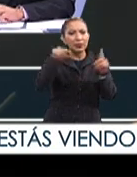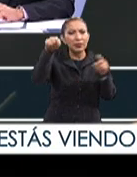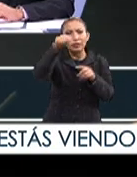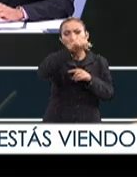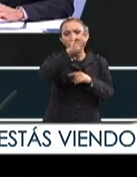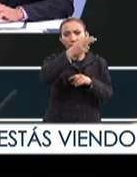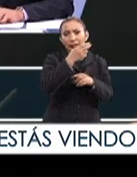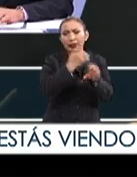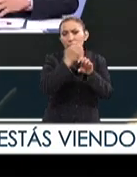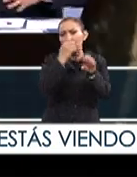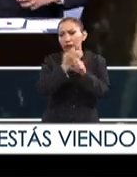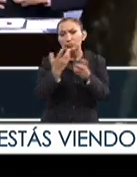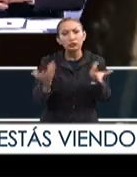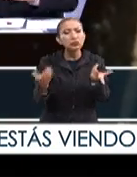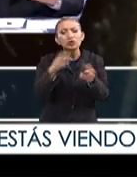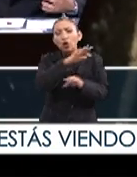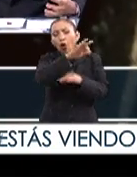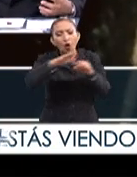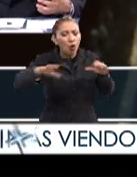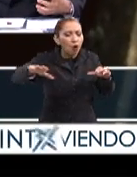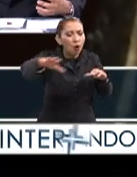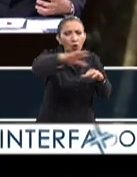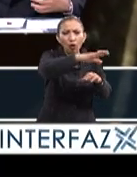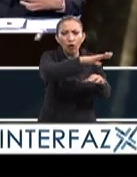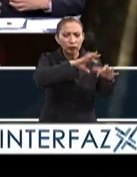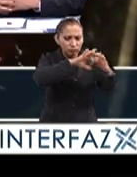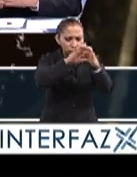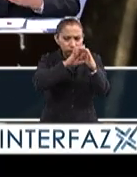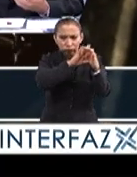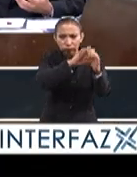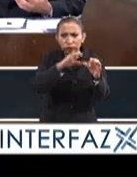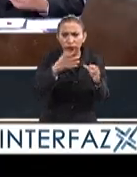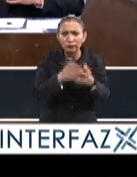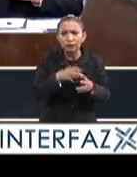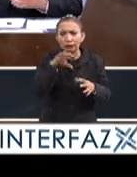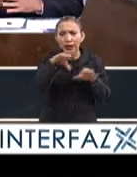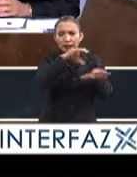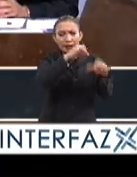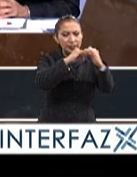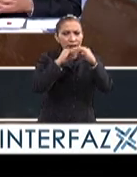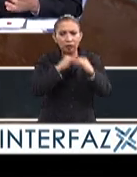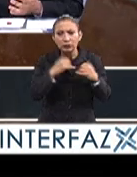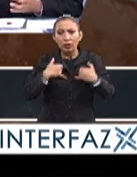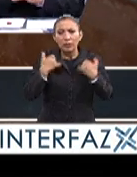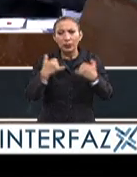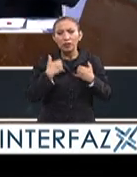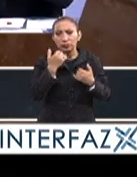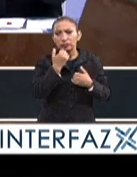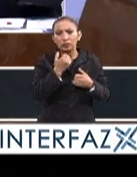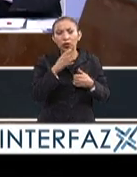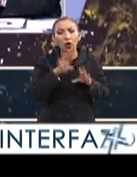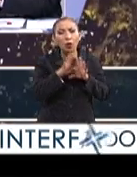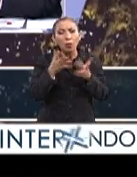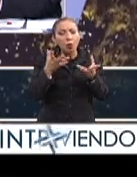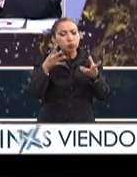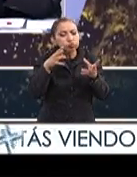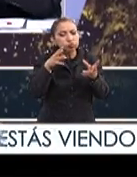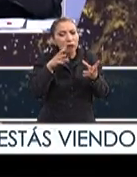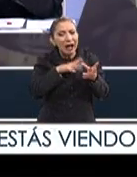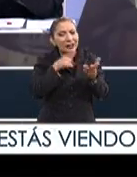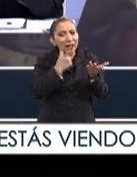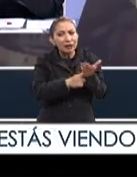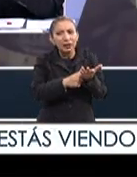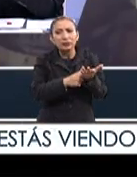diversas universidades estatales, en fin. Todo este ecosistema, o más bien todo este mosaico de instituciones y jóvenes y talento, ¿cómo se está componiendo